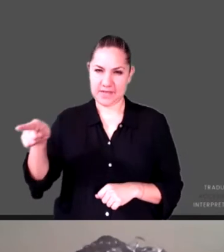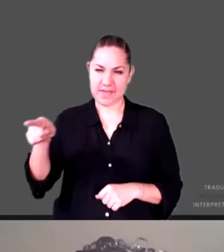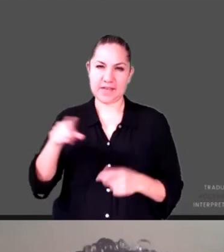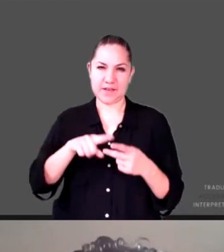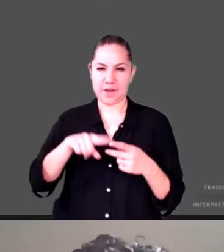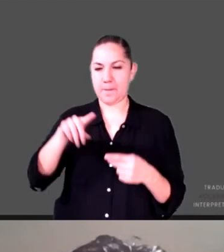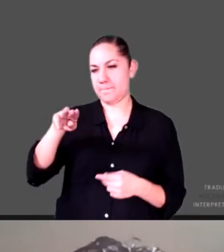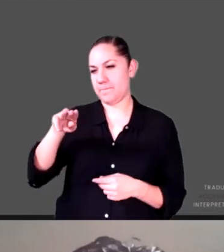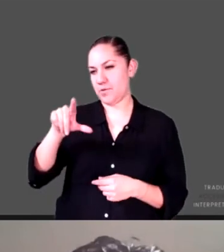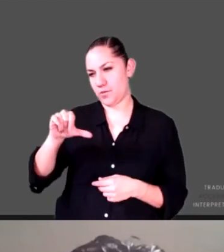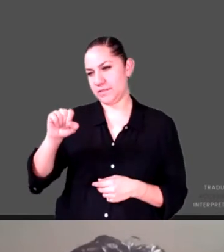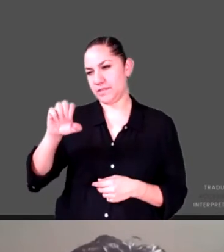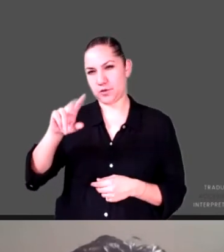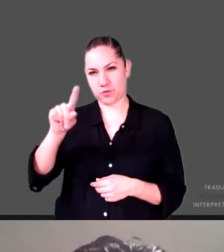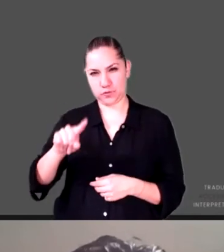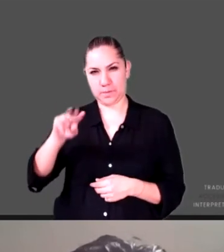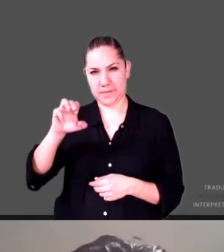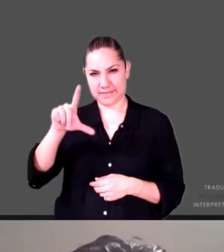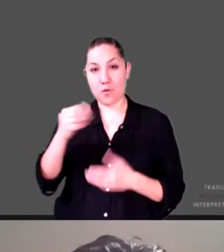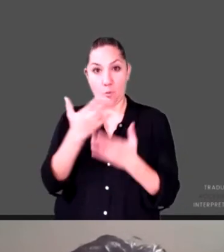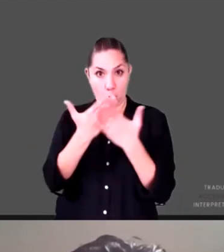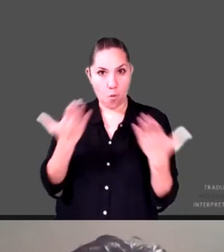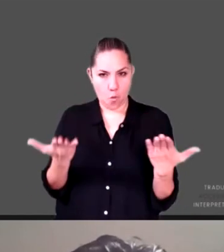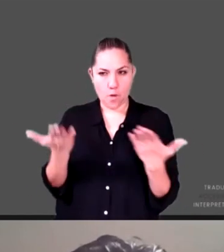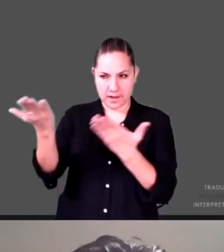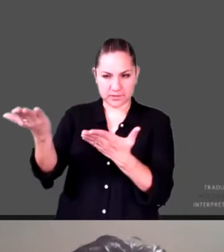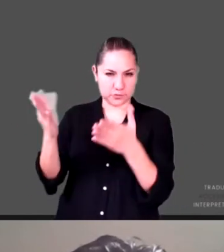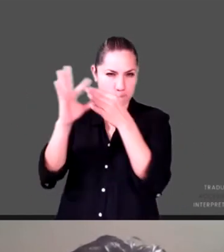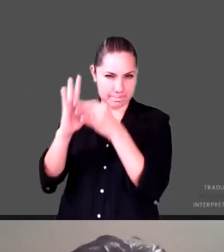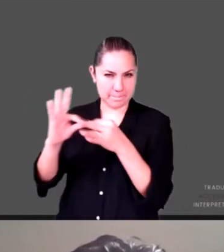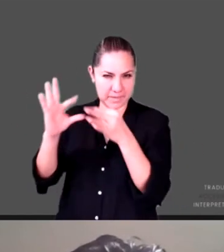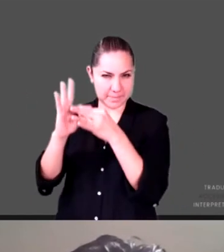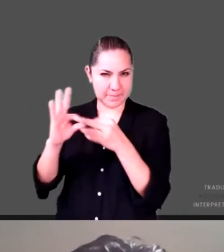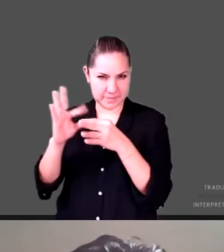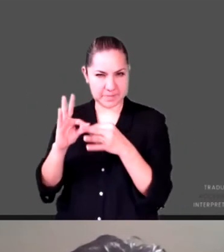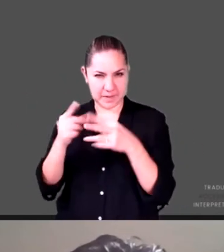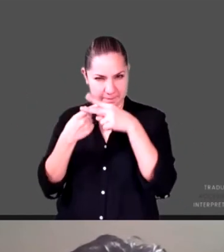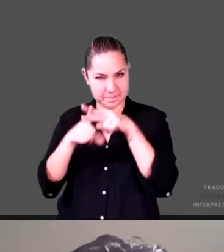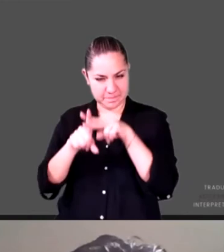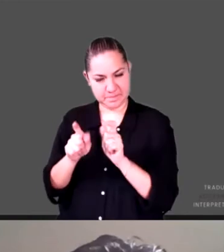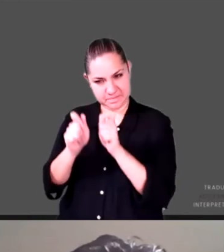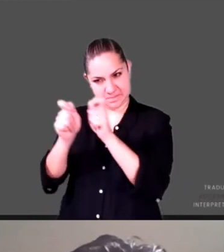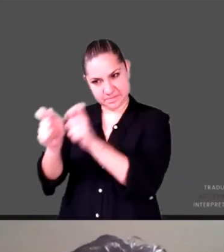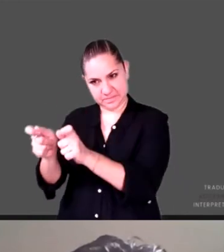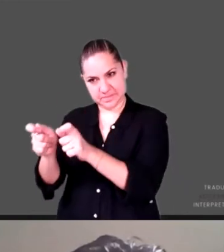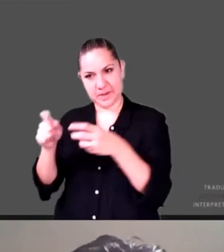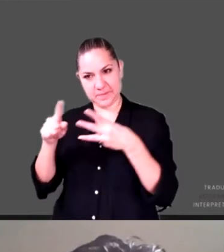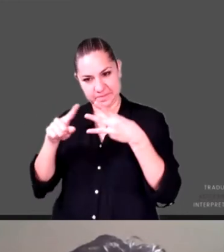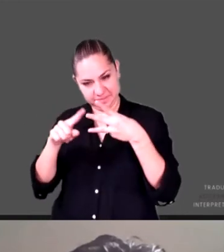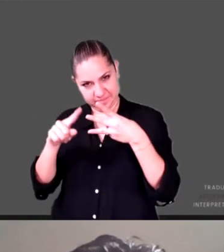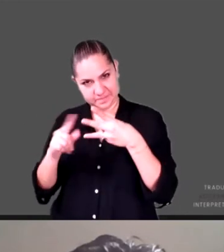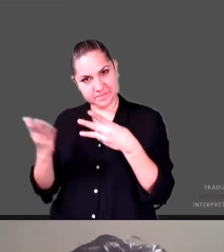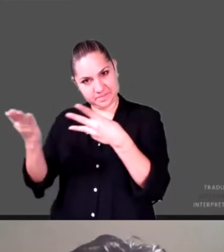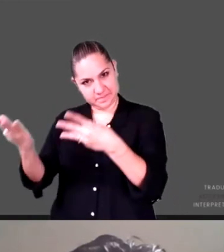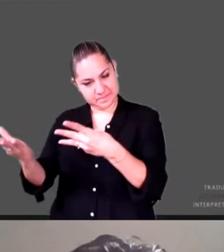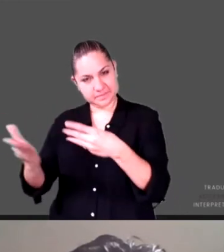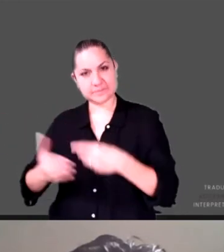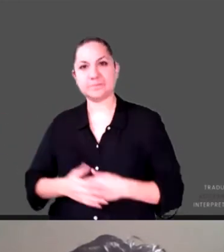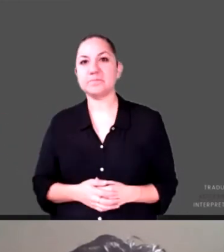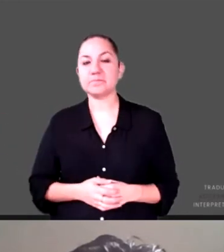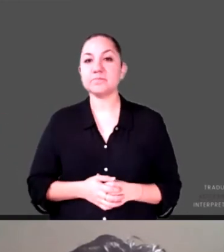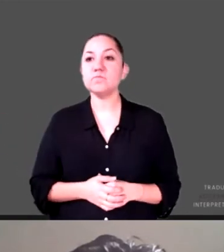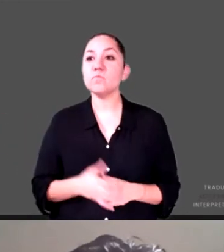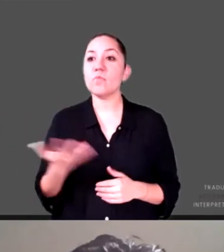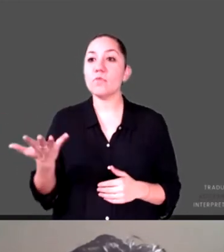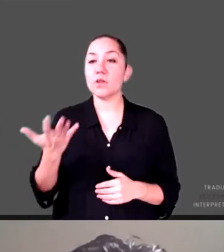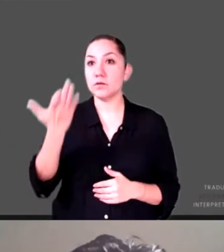entregarnos su primera participación de esta ronda, sobre todo a partir de